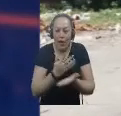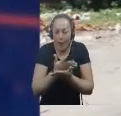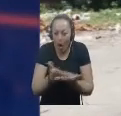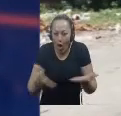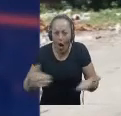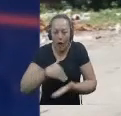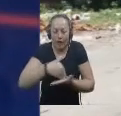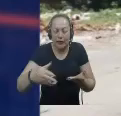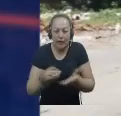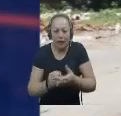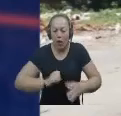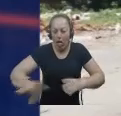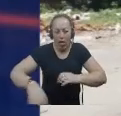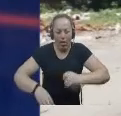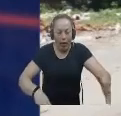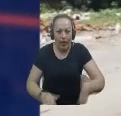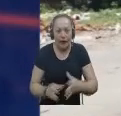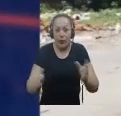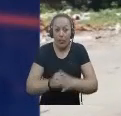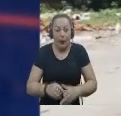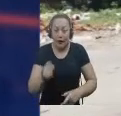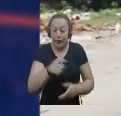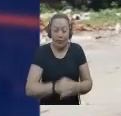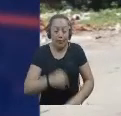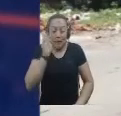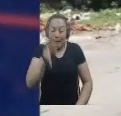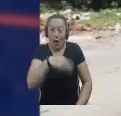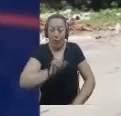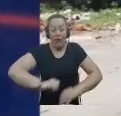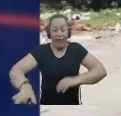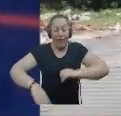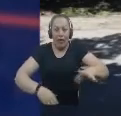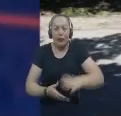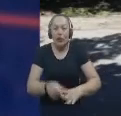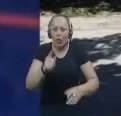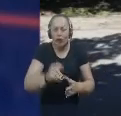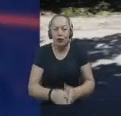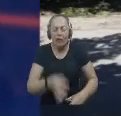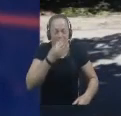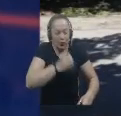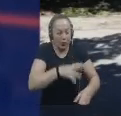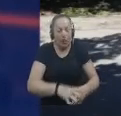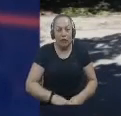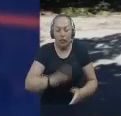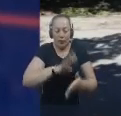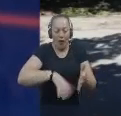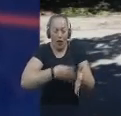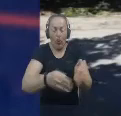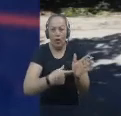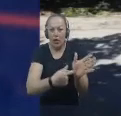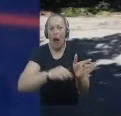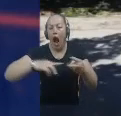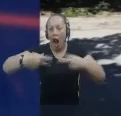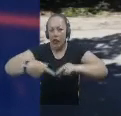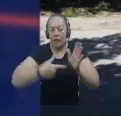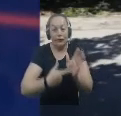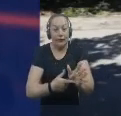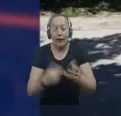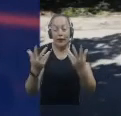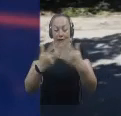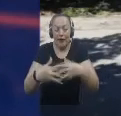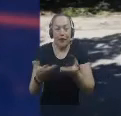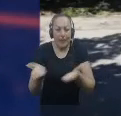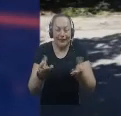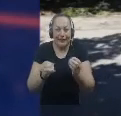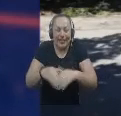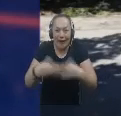residuos y escombros Y por lo tanto no deben efectuarse Sacar la basura en horarios no autorizados Por la empresa prestadora del servicio O